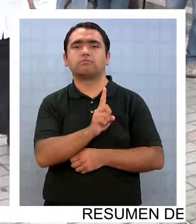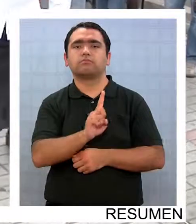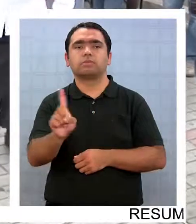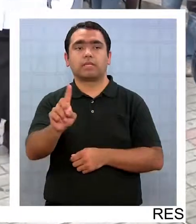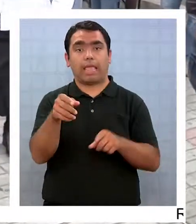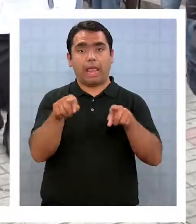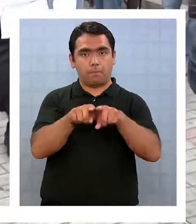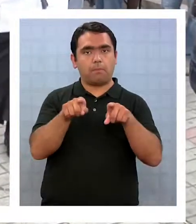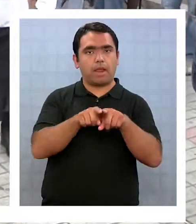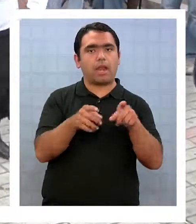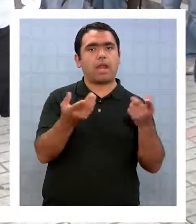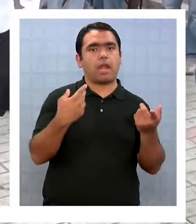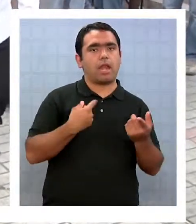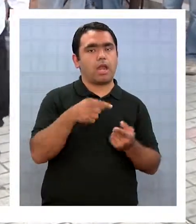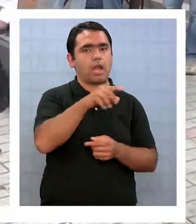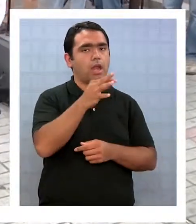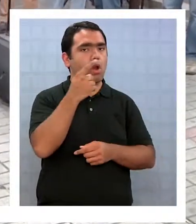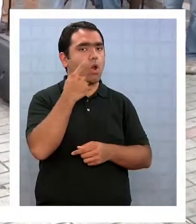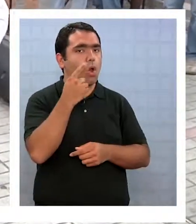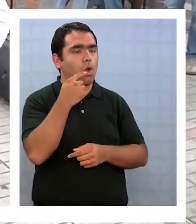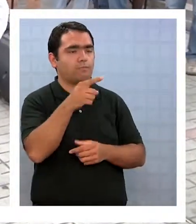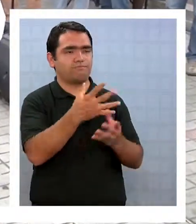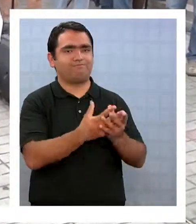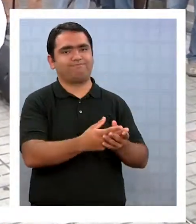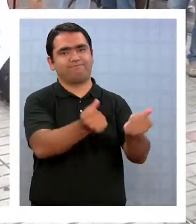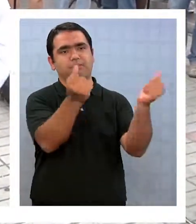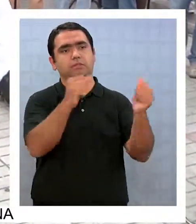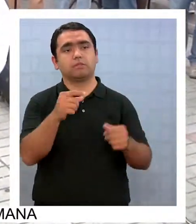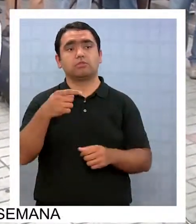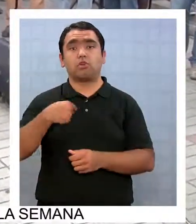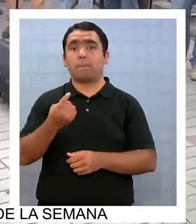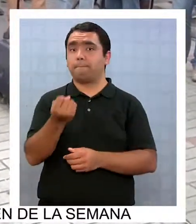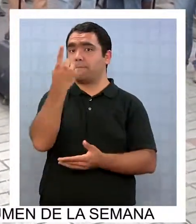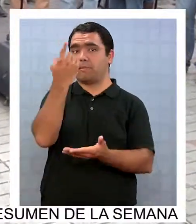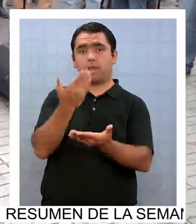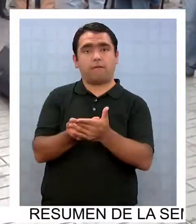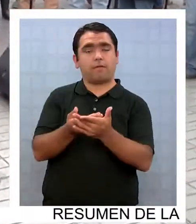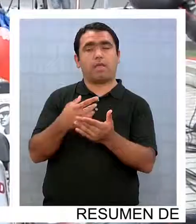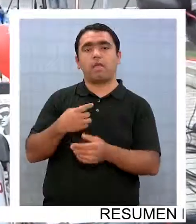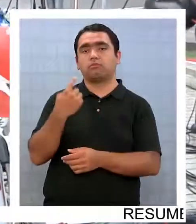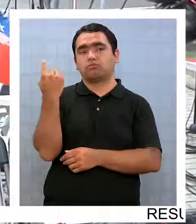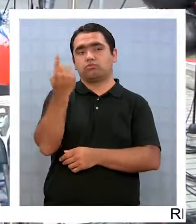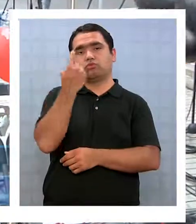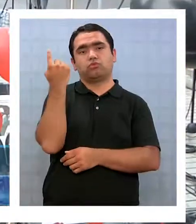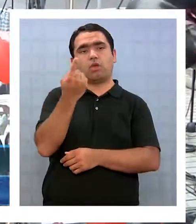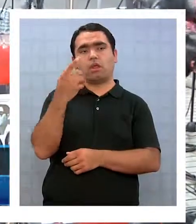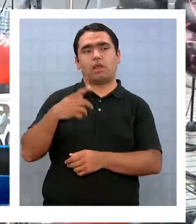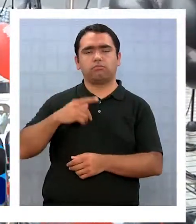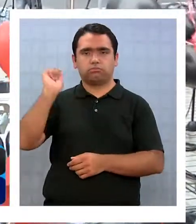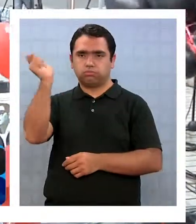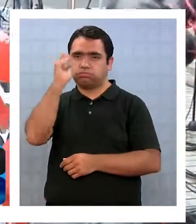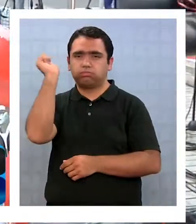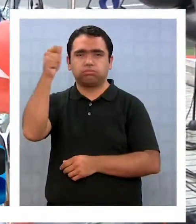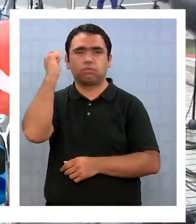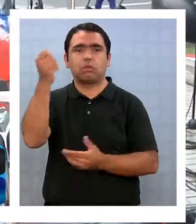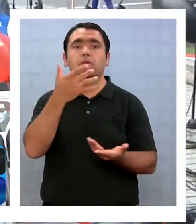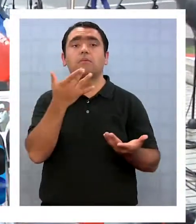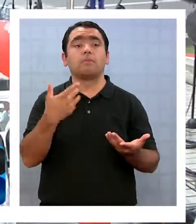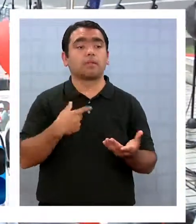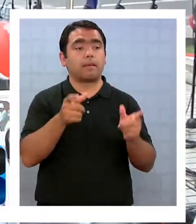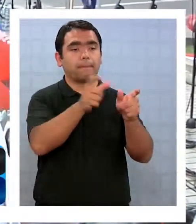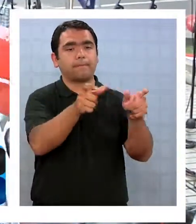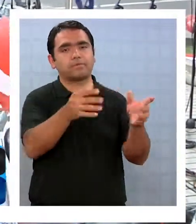desaparecido. Primera vez que voy a bailar la cueca sola en honor a nuestros detenidos, a nuestros ejecutados políticos